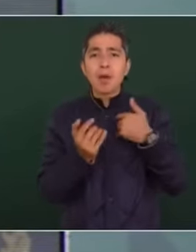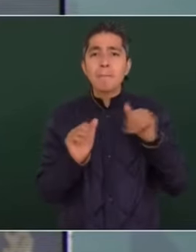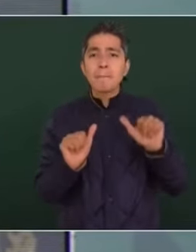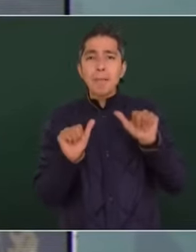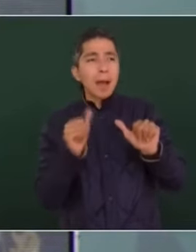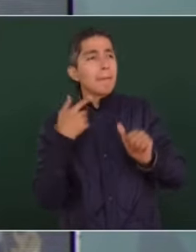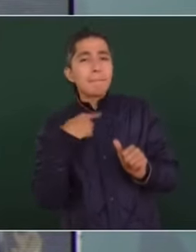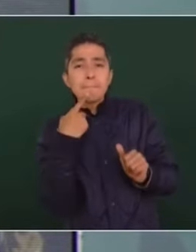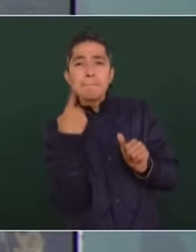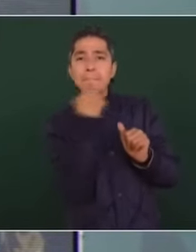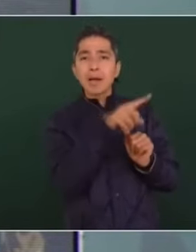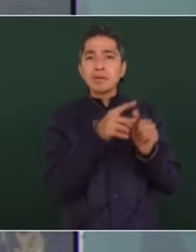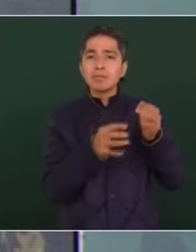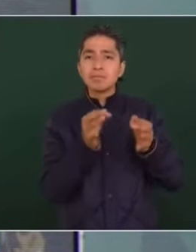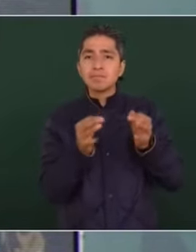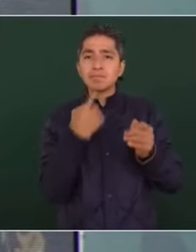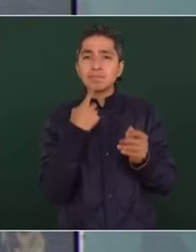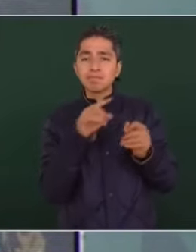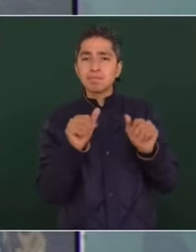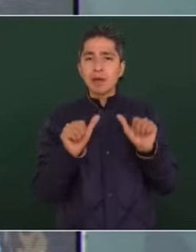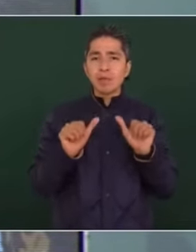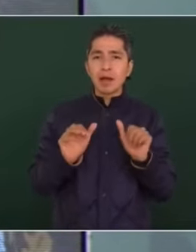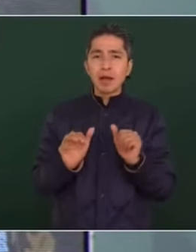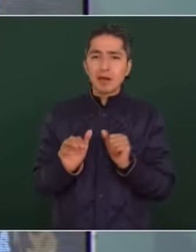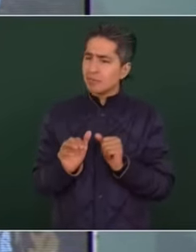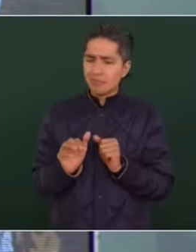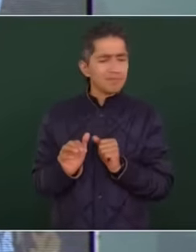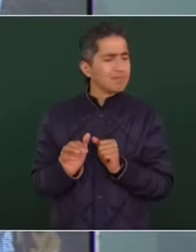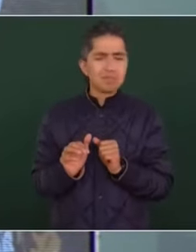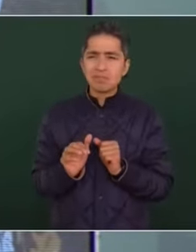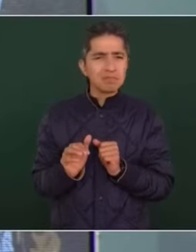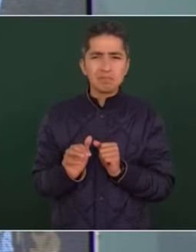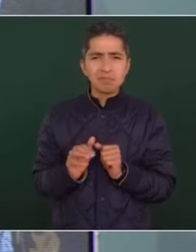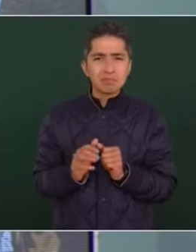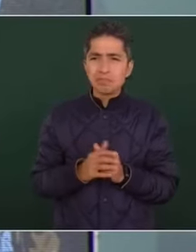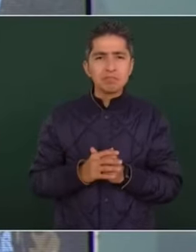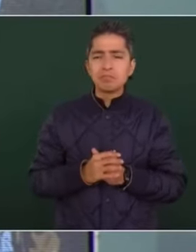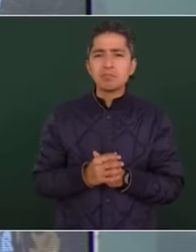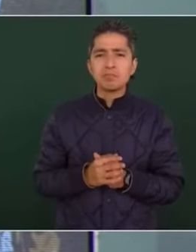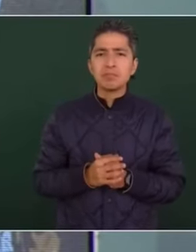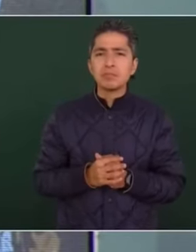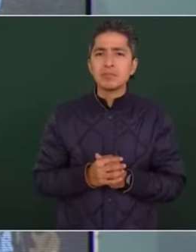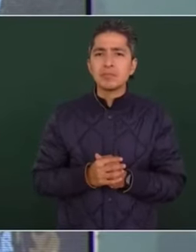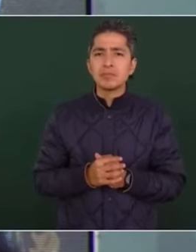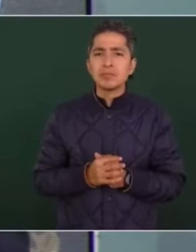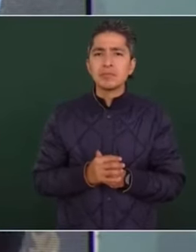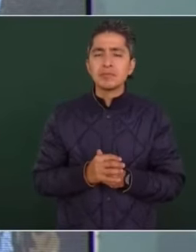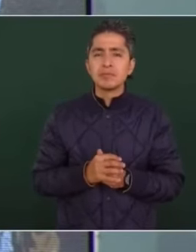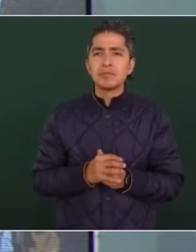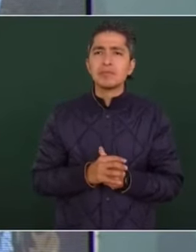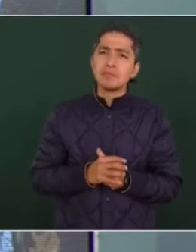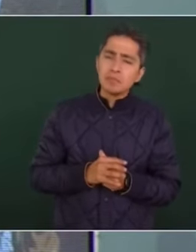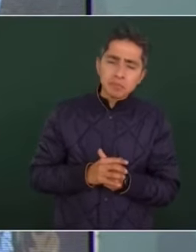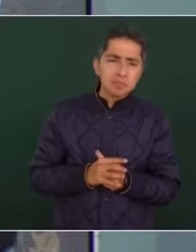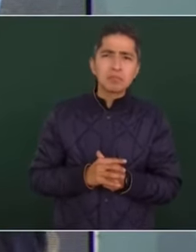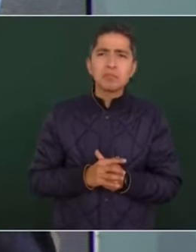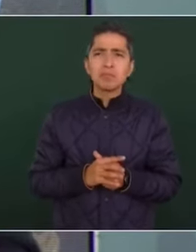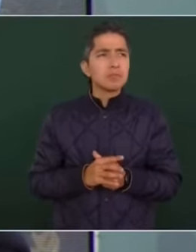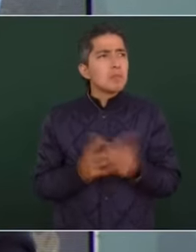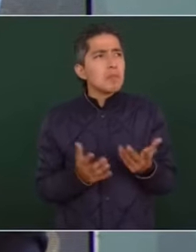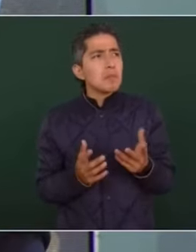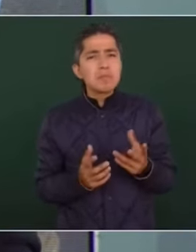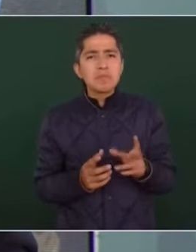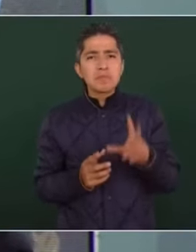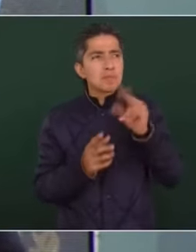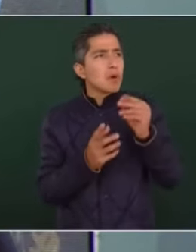no, y no se atrevieron,